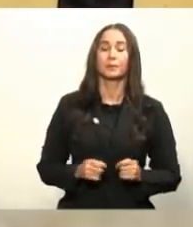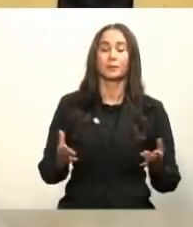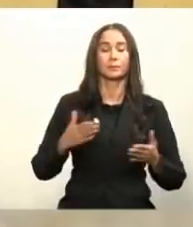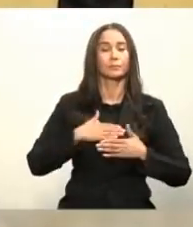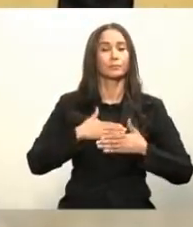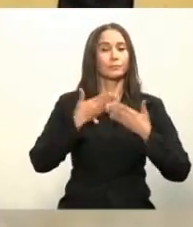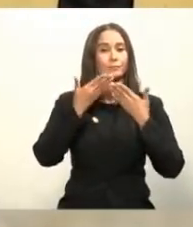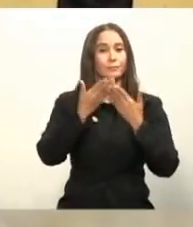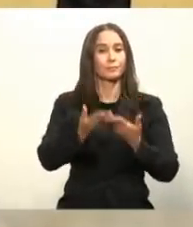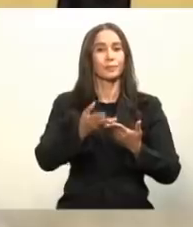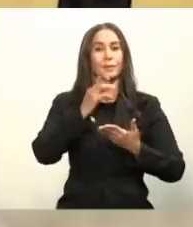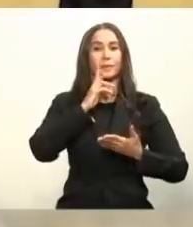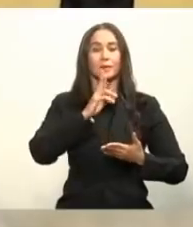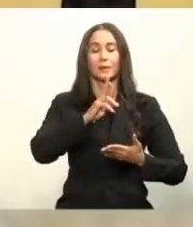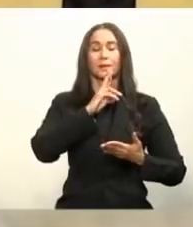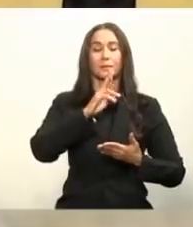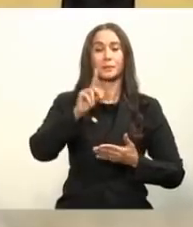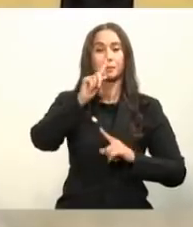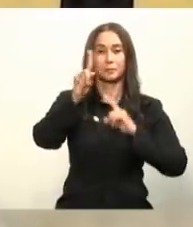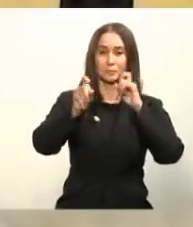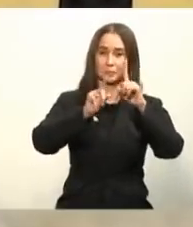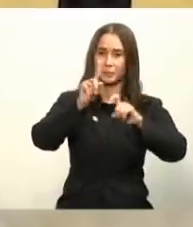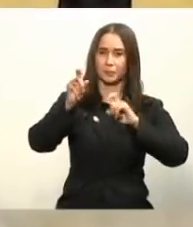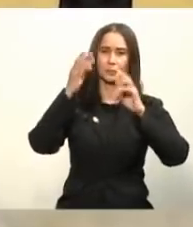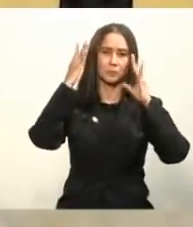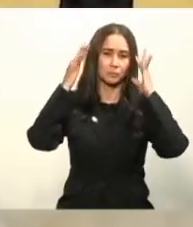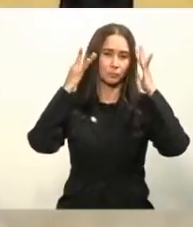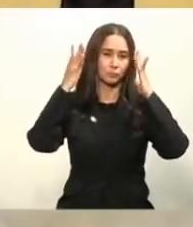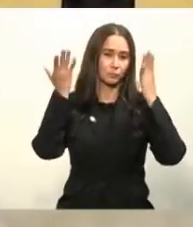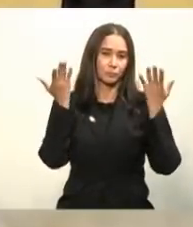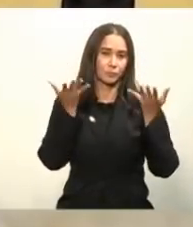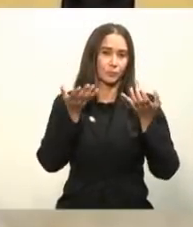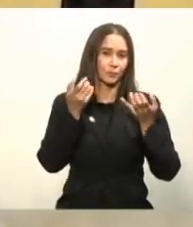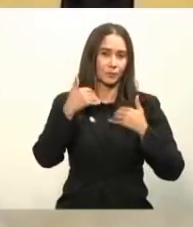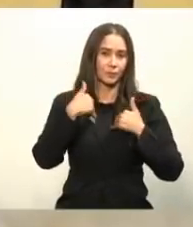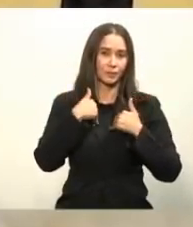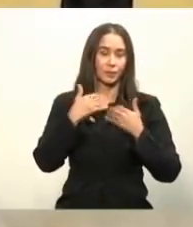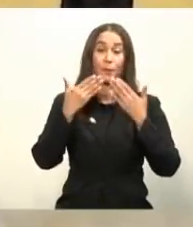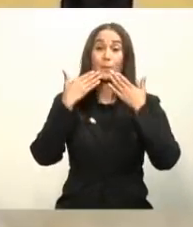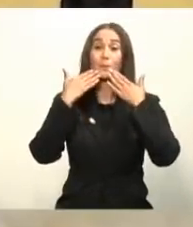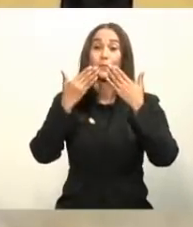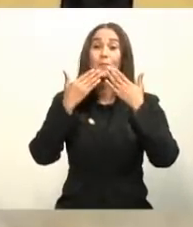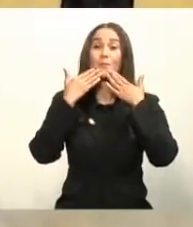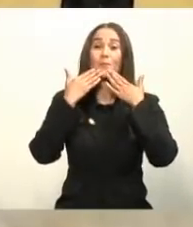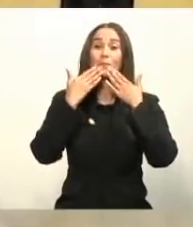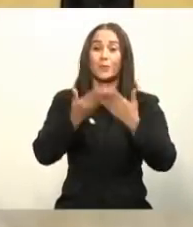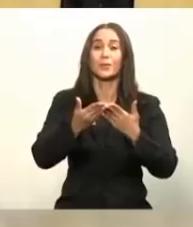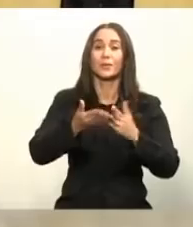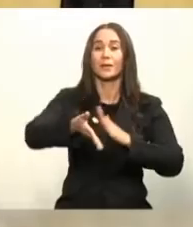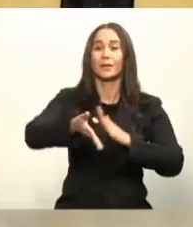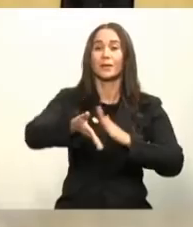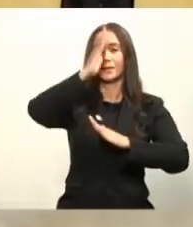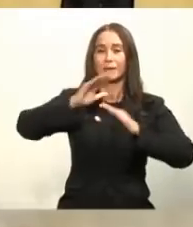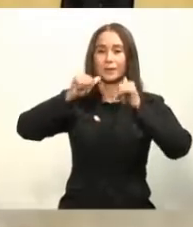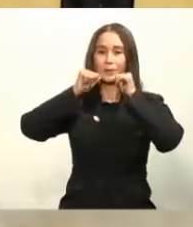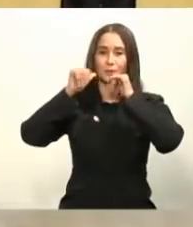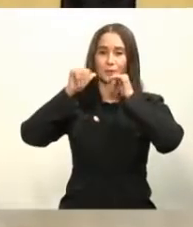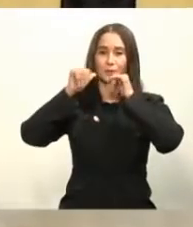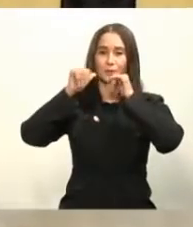disposición de responder las dudas que a todos ustedes les surjan. Muchísimas gracias y que Dios los bendiga.